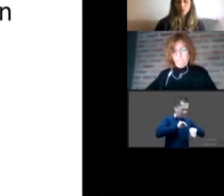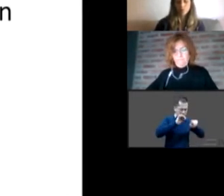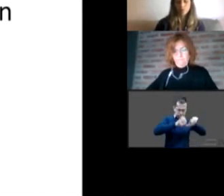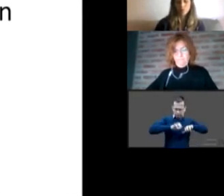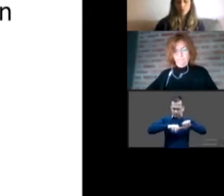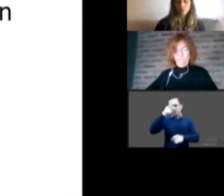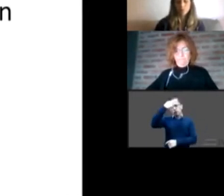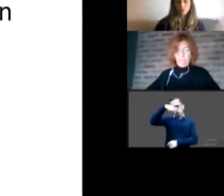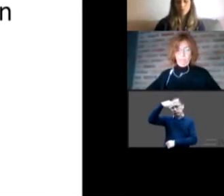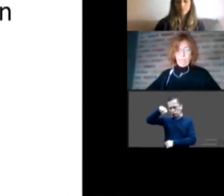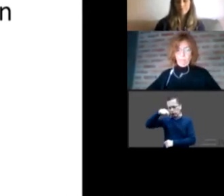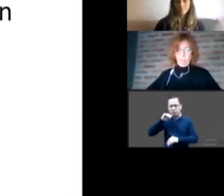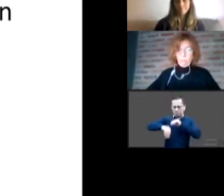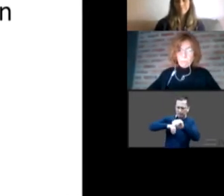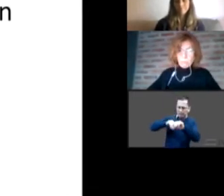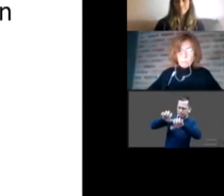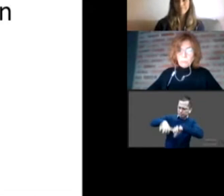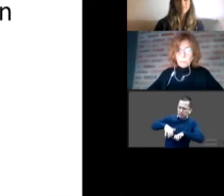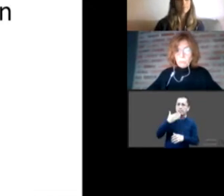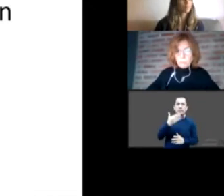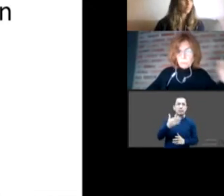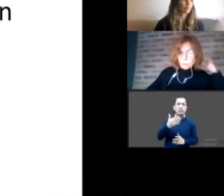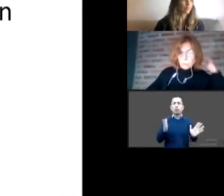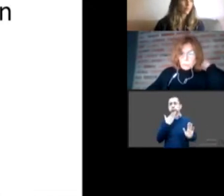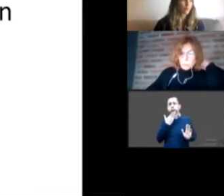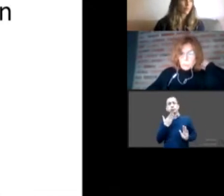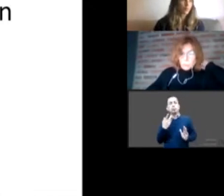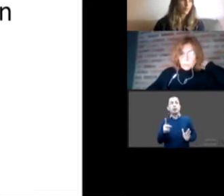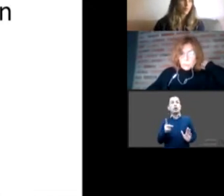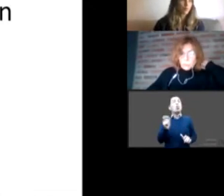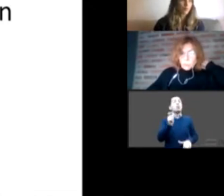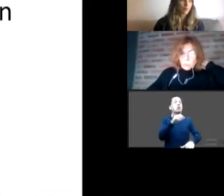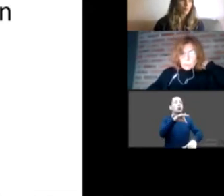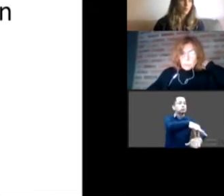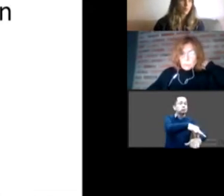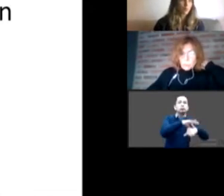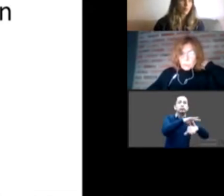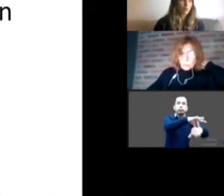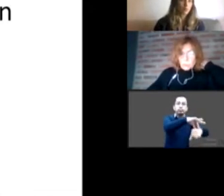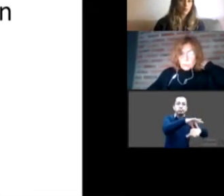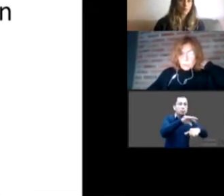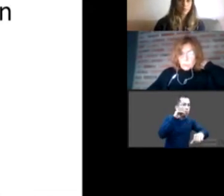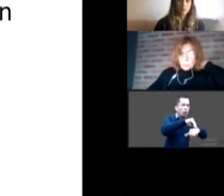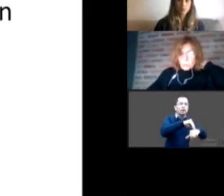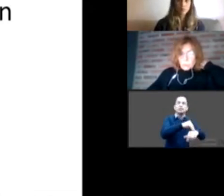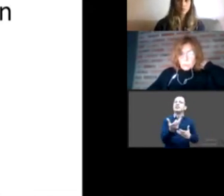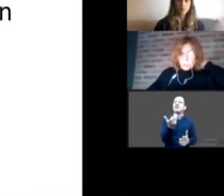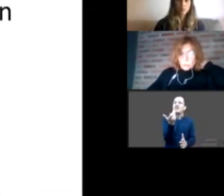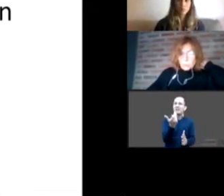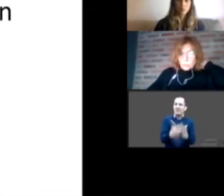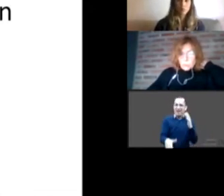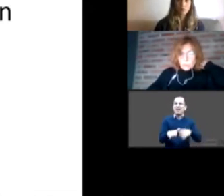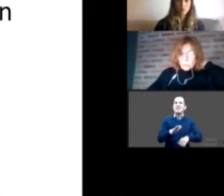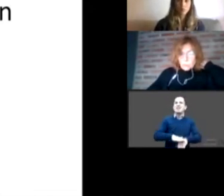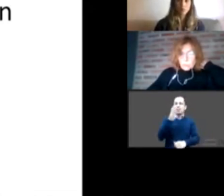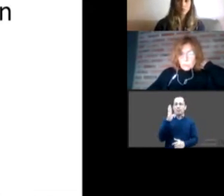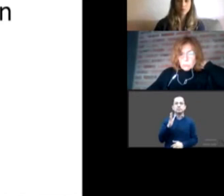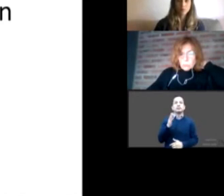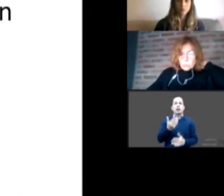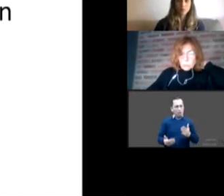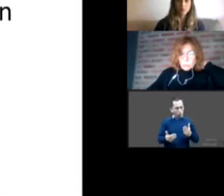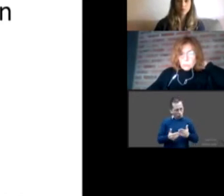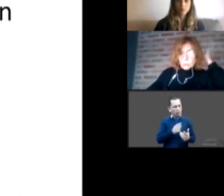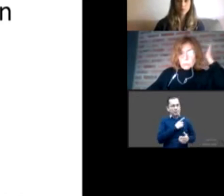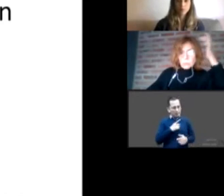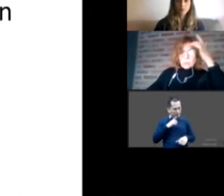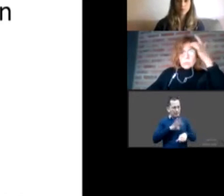y es muy arduo pues y hay mucho que consolidar en vez de destruir partir